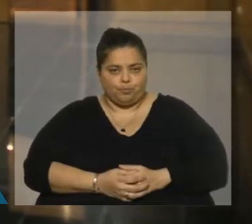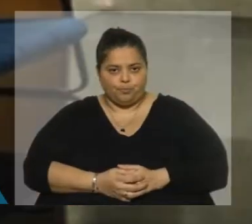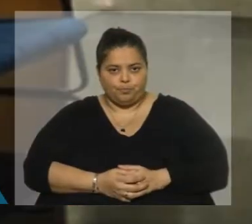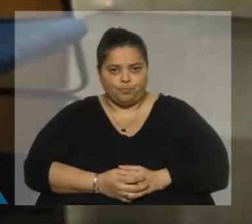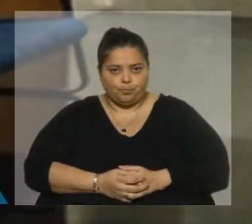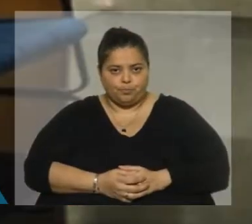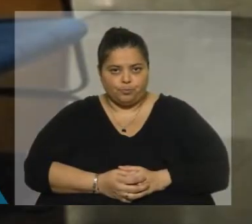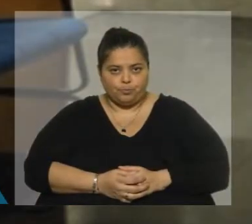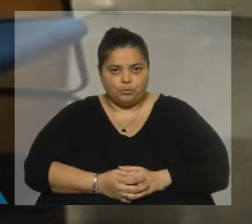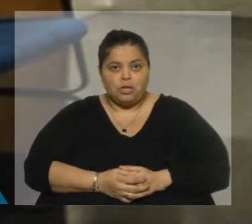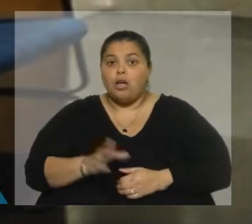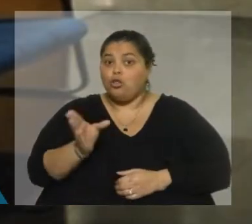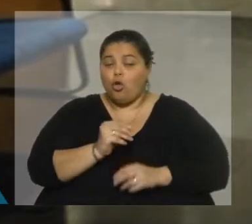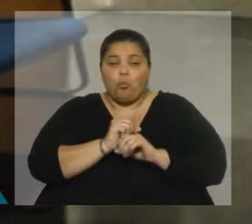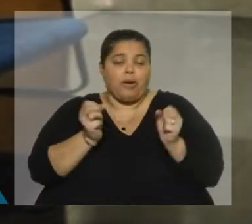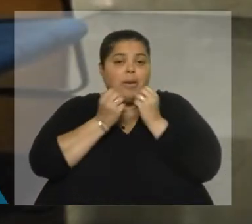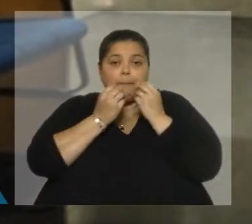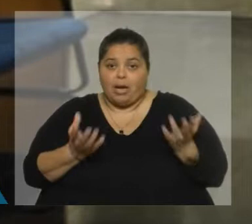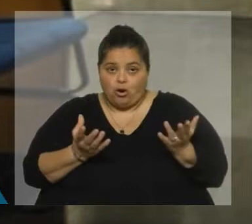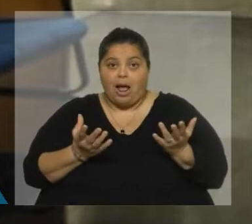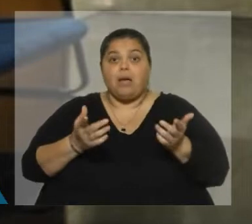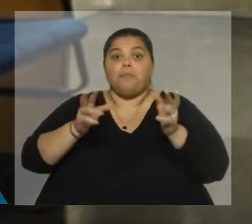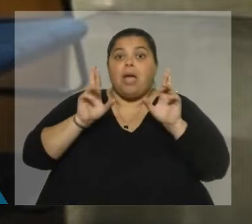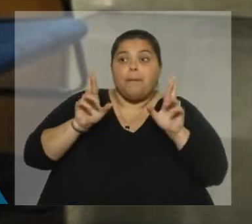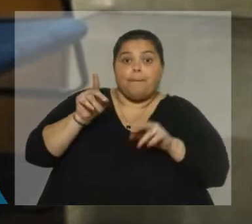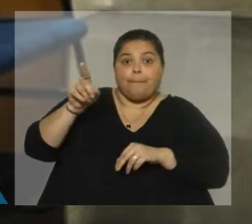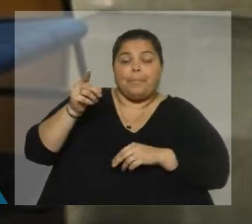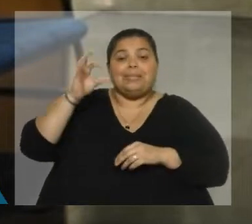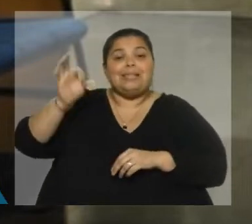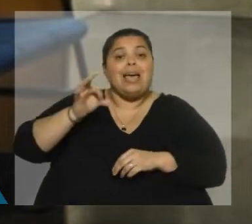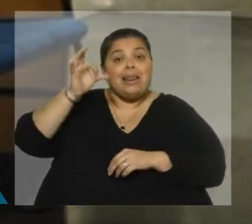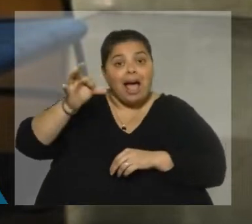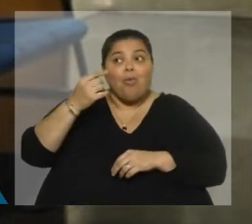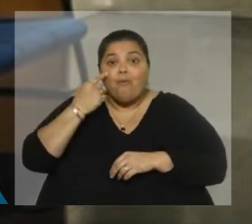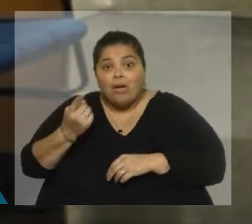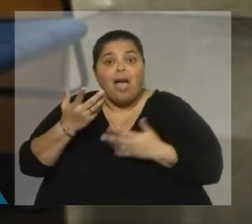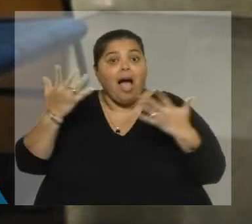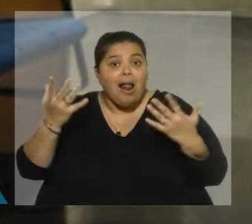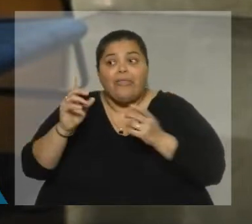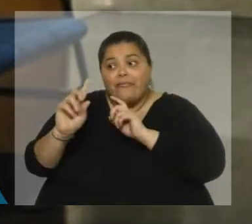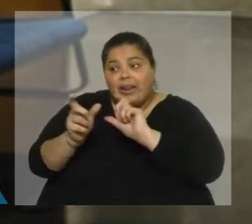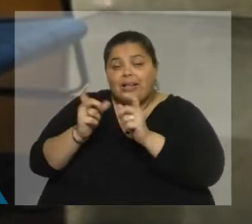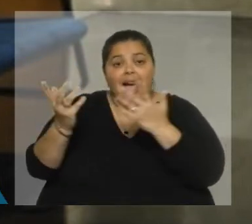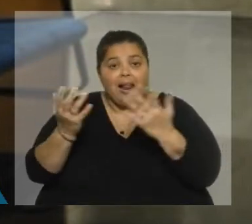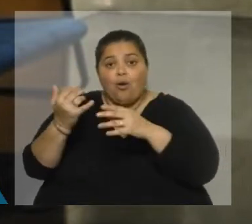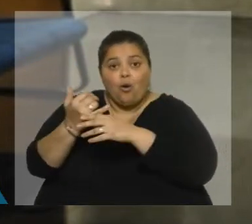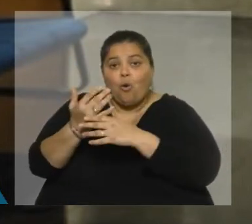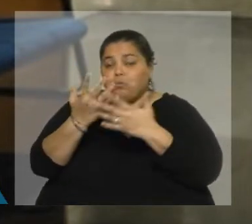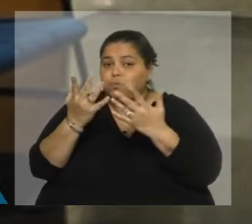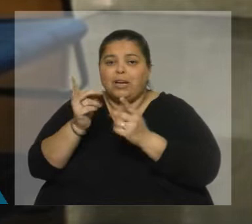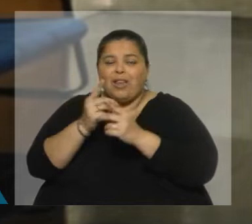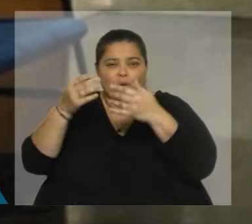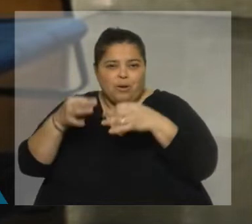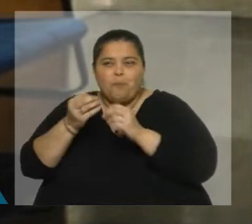Todo se puede mejorar. Esperemos que en el Senado lo que se encuentre que hay diferencias o algunas,